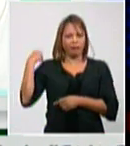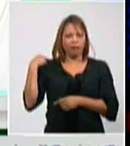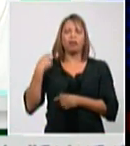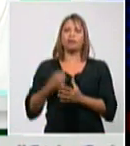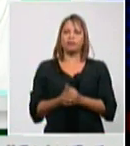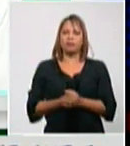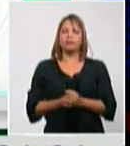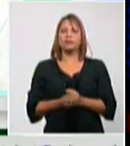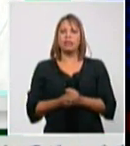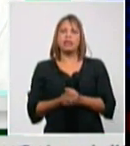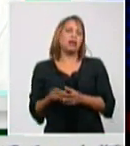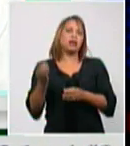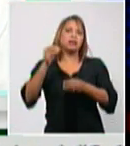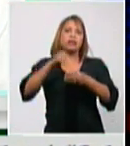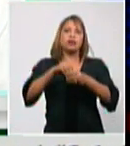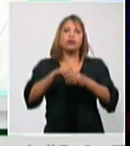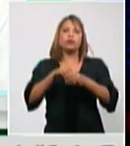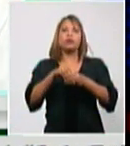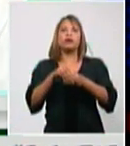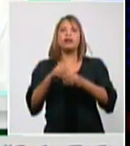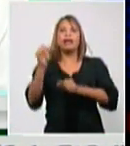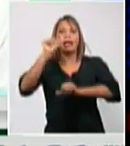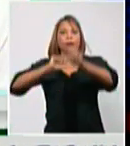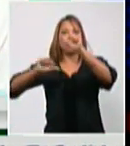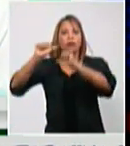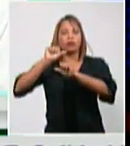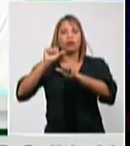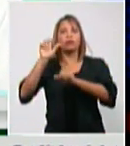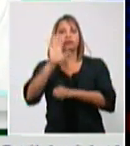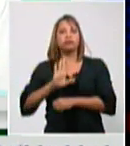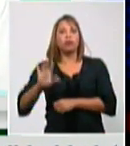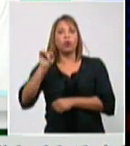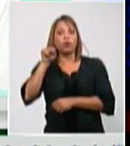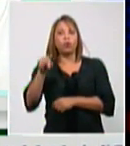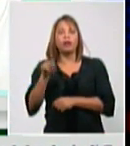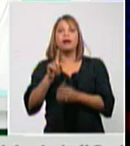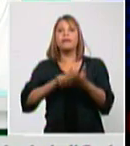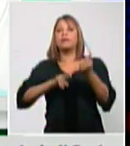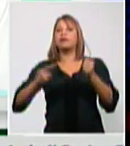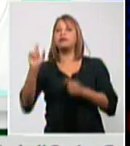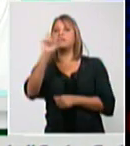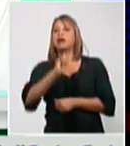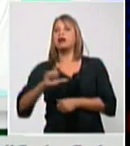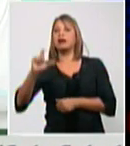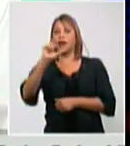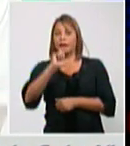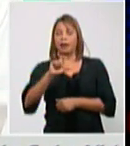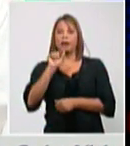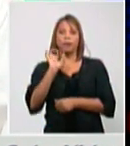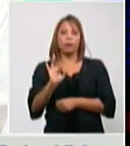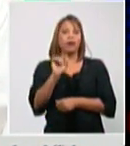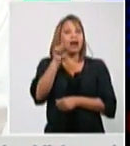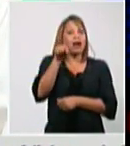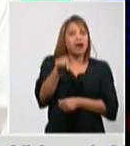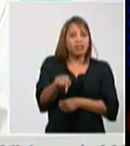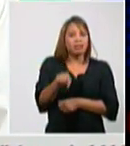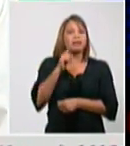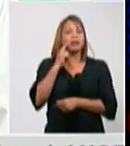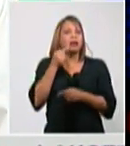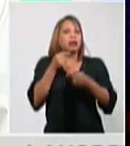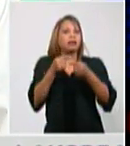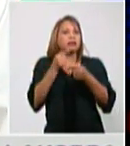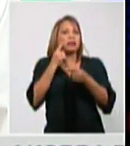incluirse el laboratorio de biología molecular en la ciudad de Camagüey, que también permite acercar más el